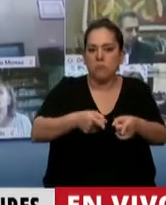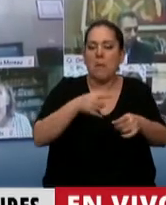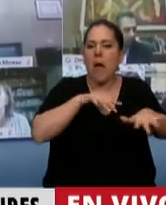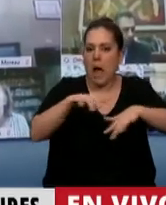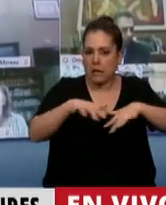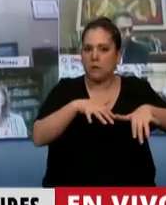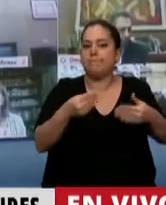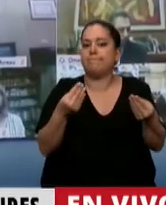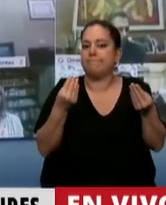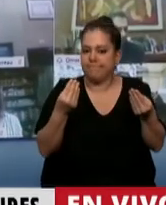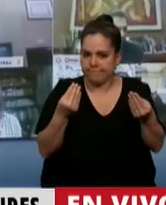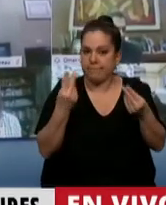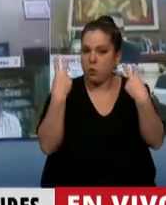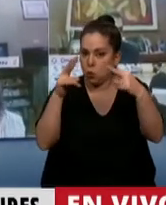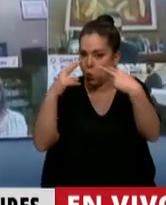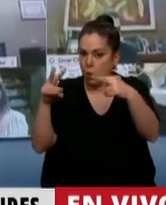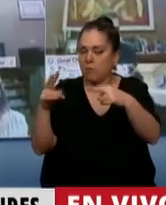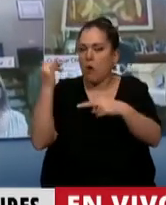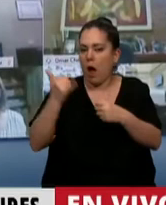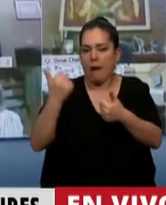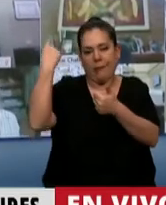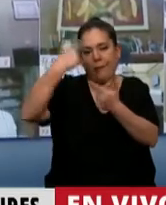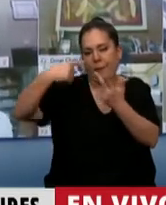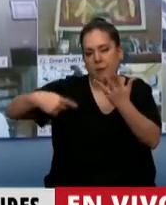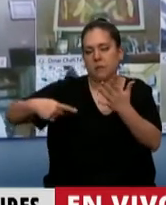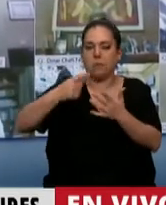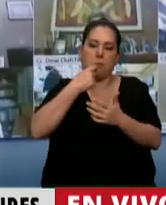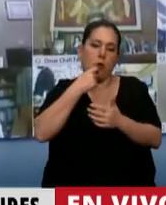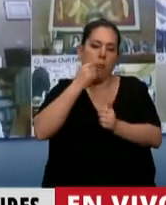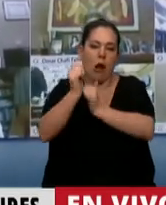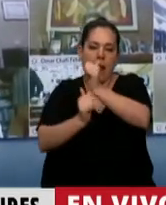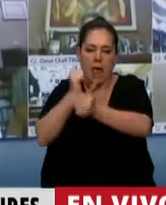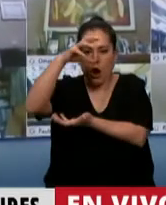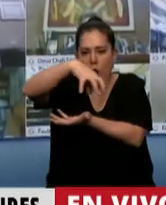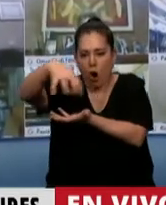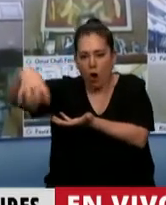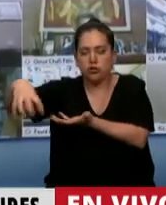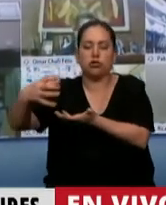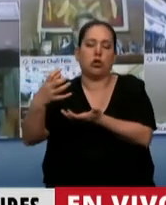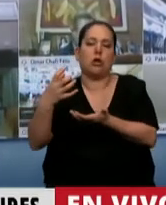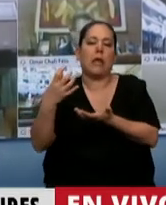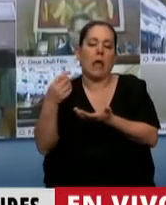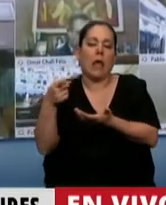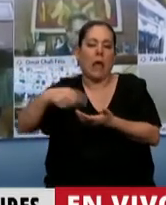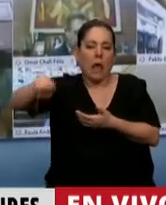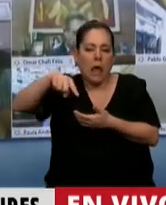actividad que tiene una diversidad, desde pequeñas tiendas locales que operan